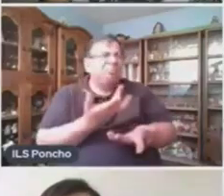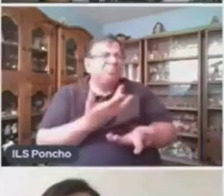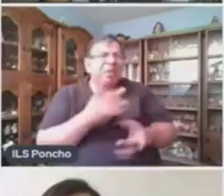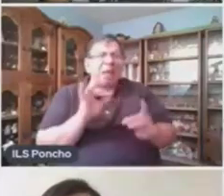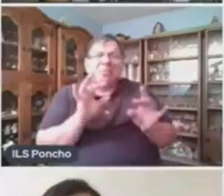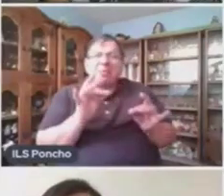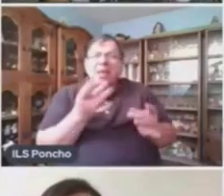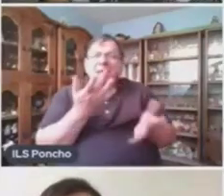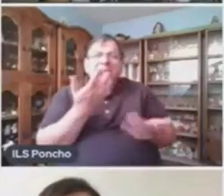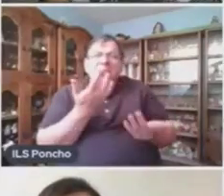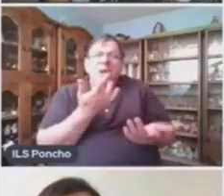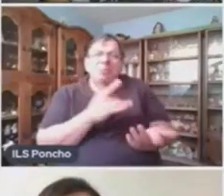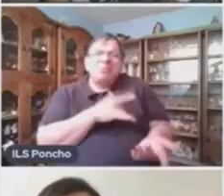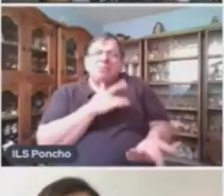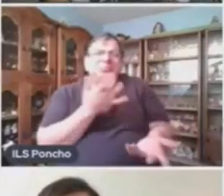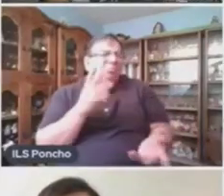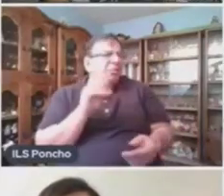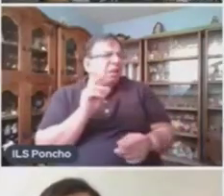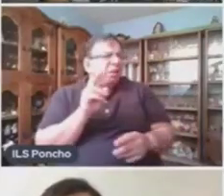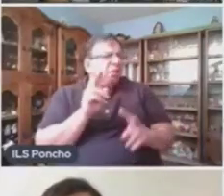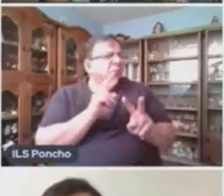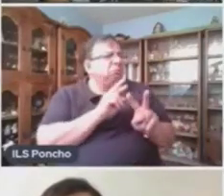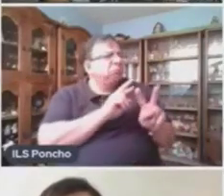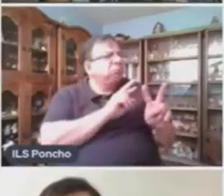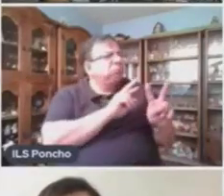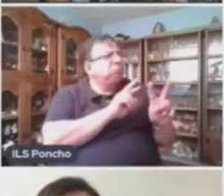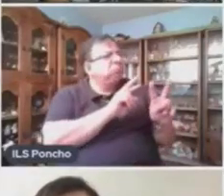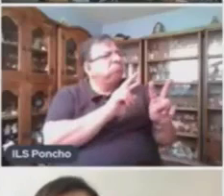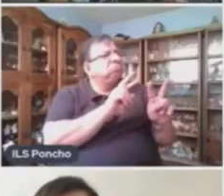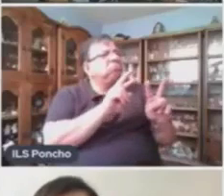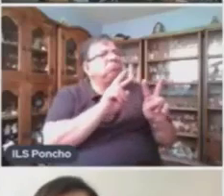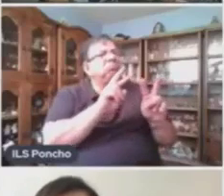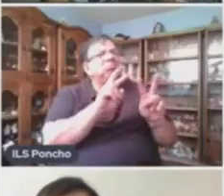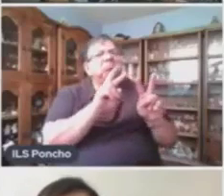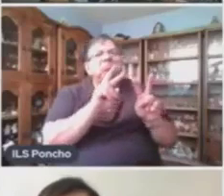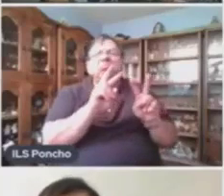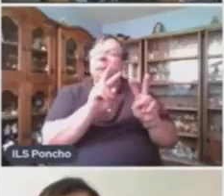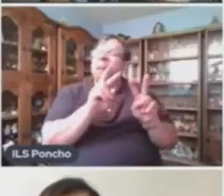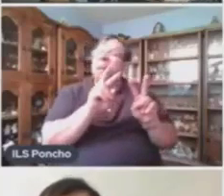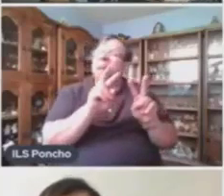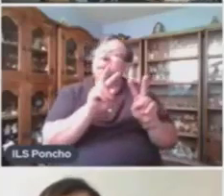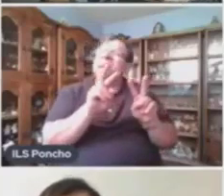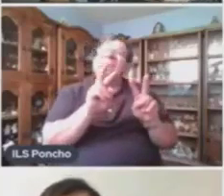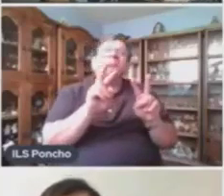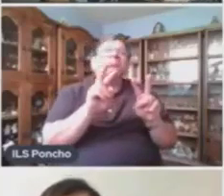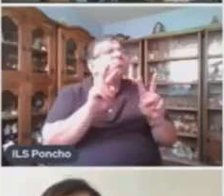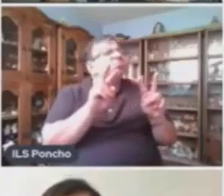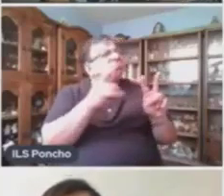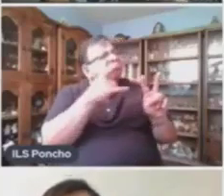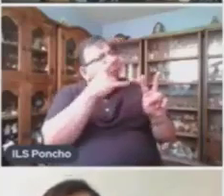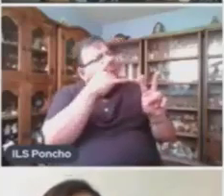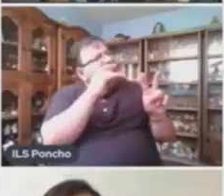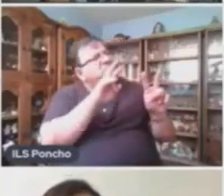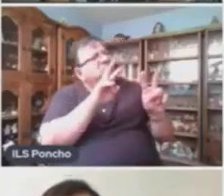emoción Mientras Observaba Extrañada Todo a su alrededor